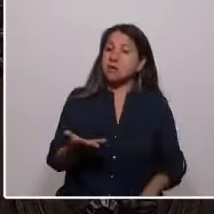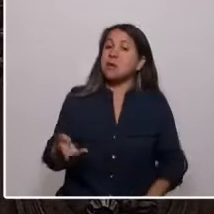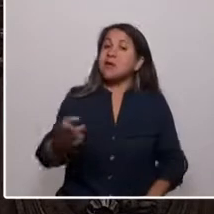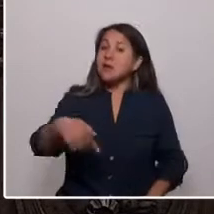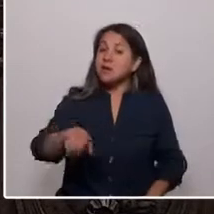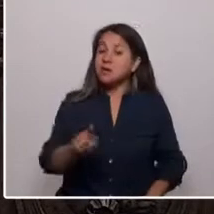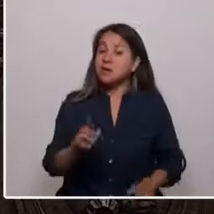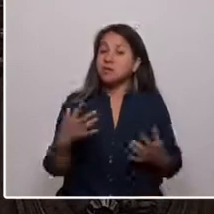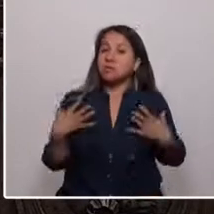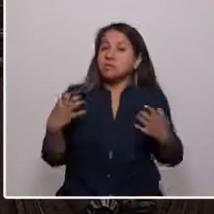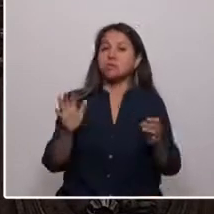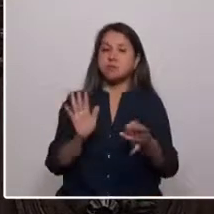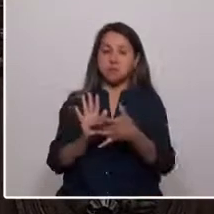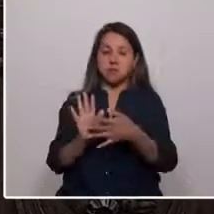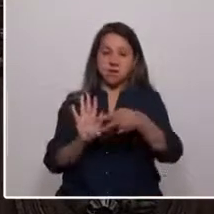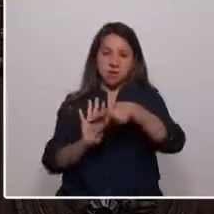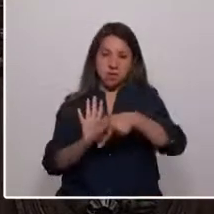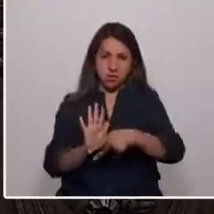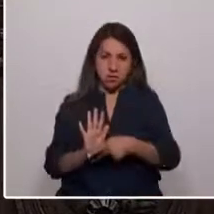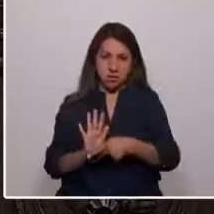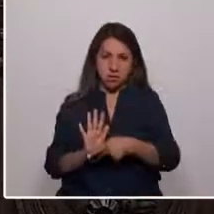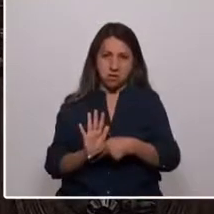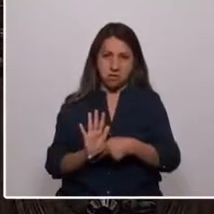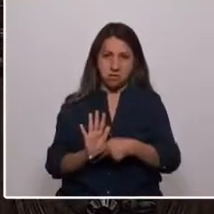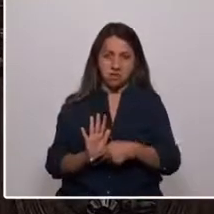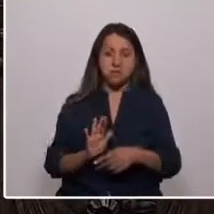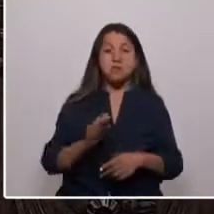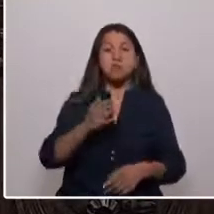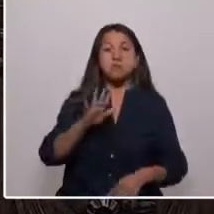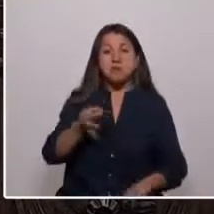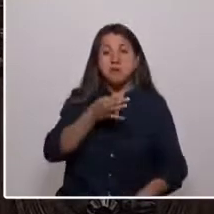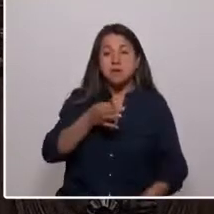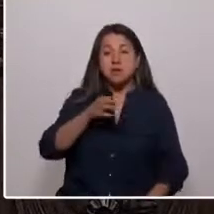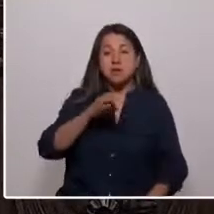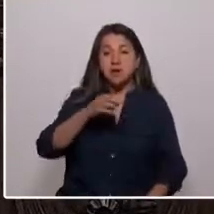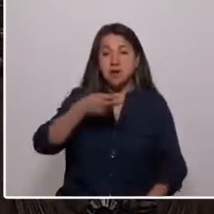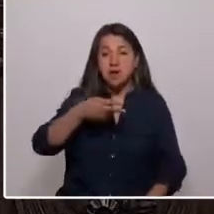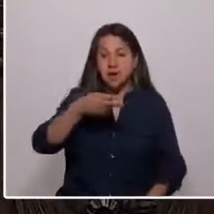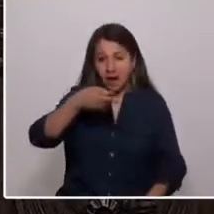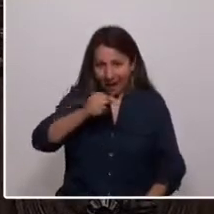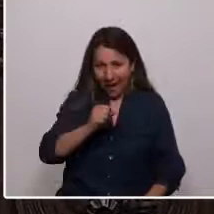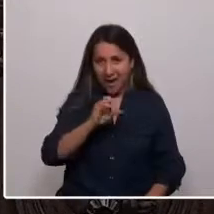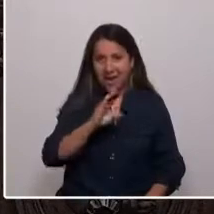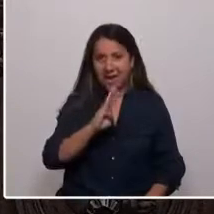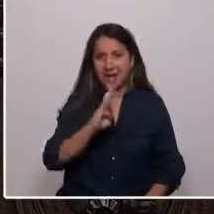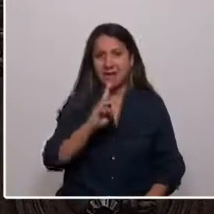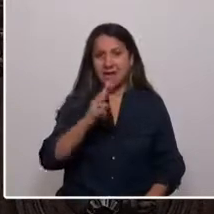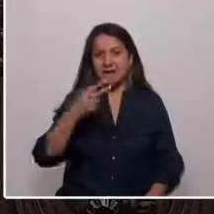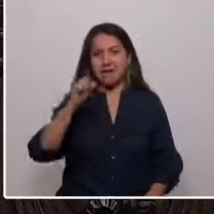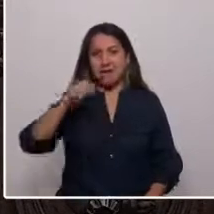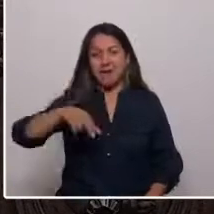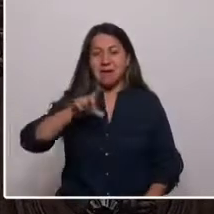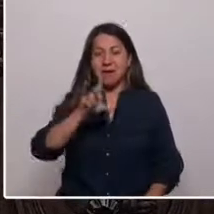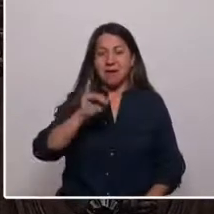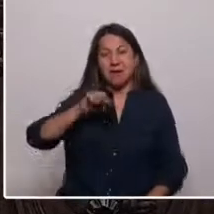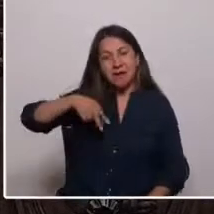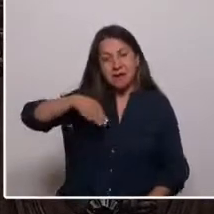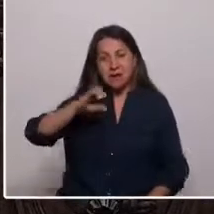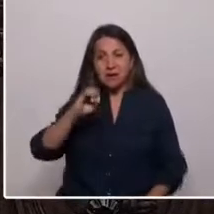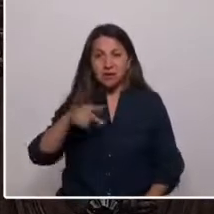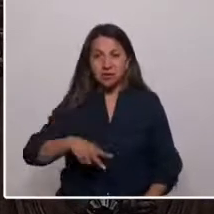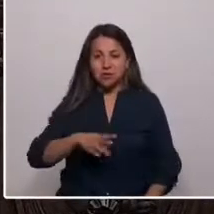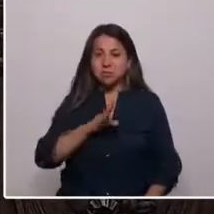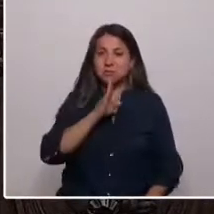se salten las reglas que llegan nuestro trabajo. Como dijo Graham Lincoln, el pecado del silencio, cuando deberían haber hablado, es lo que hace